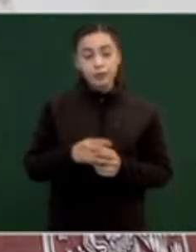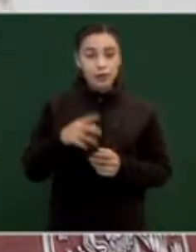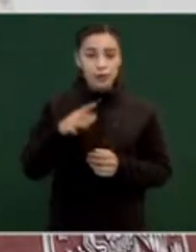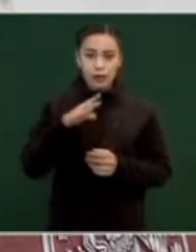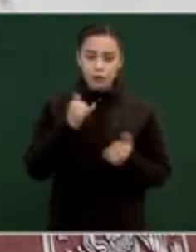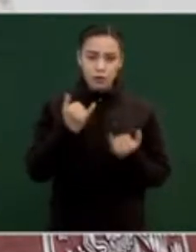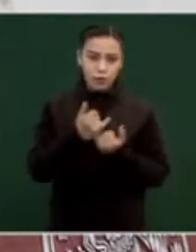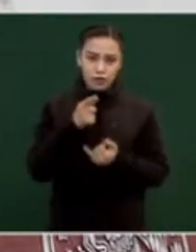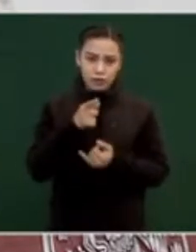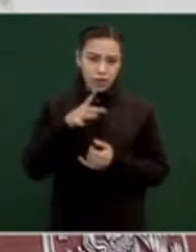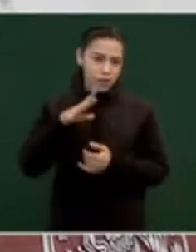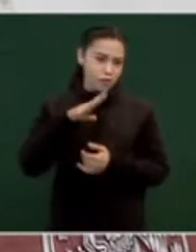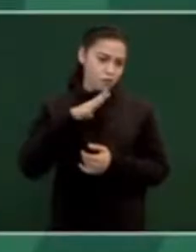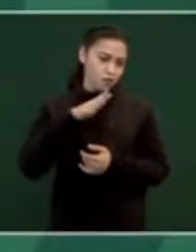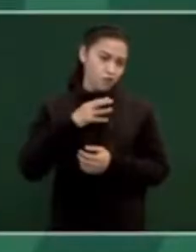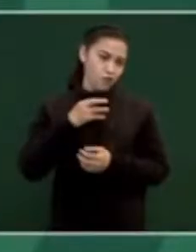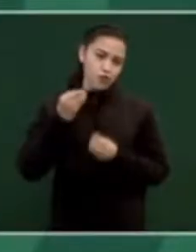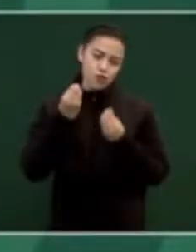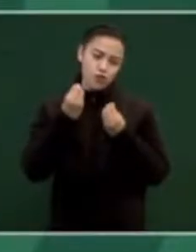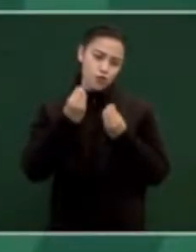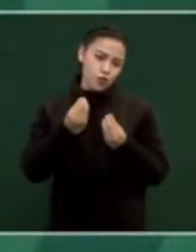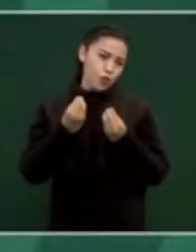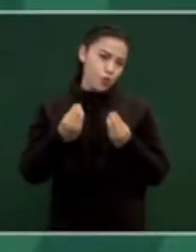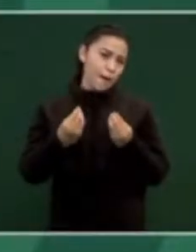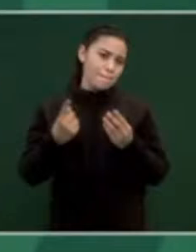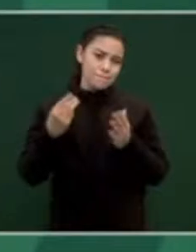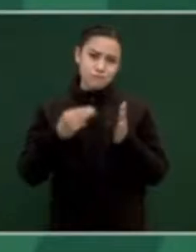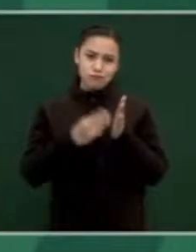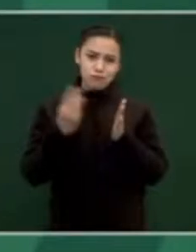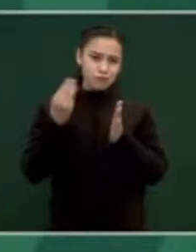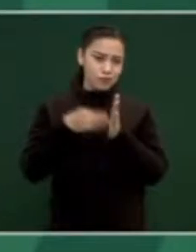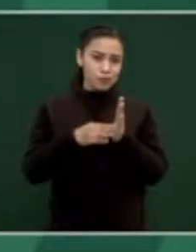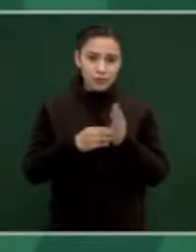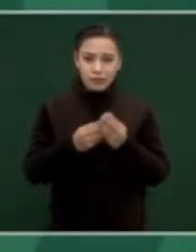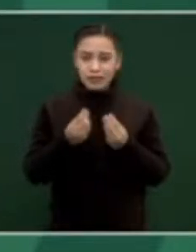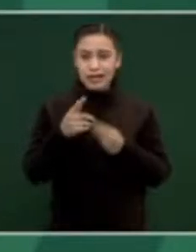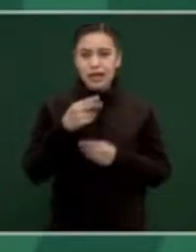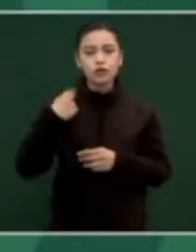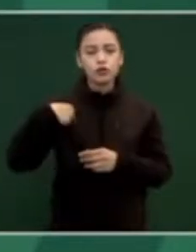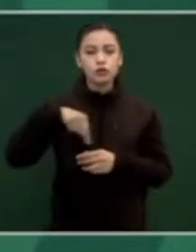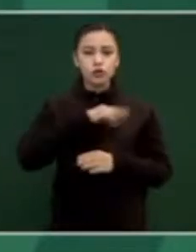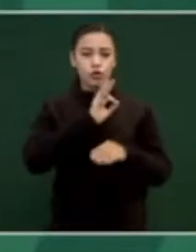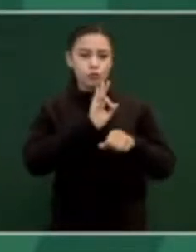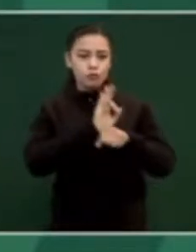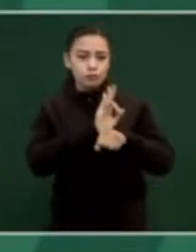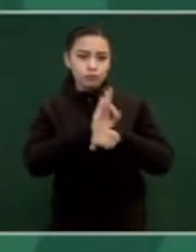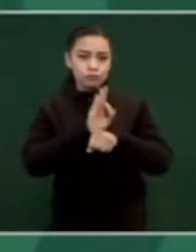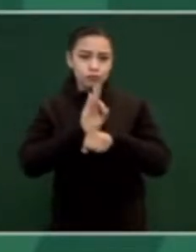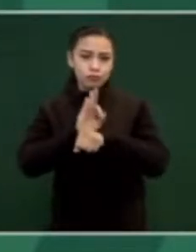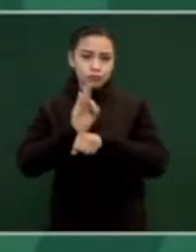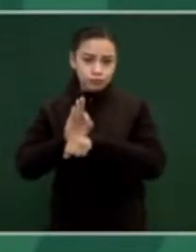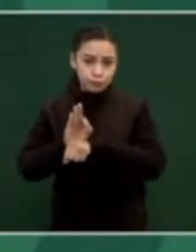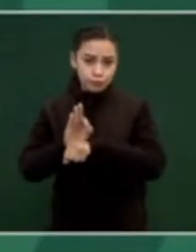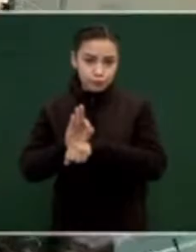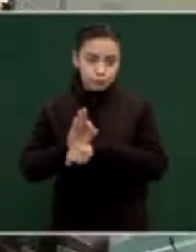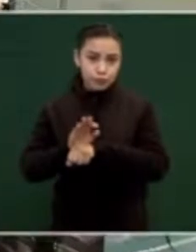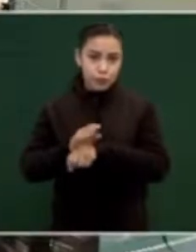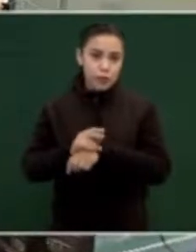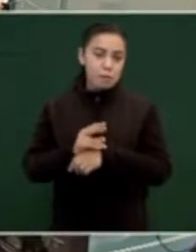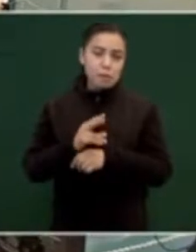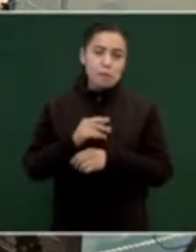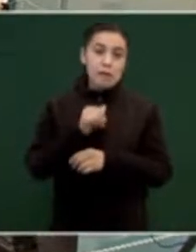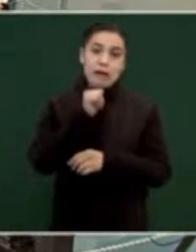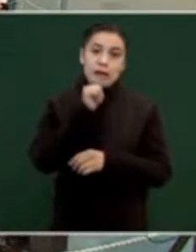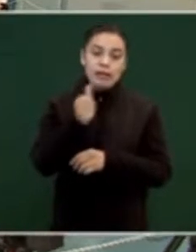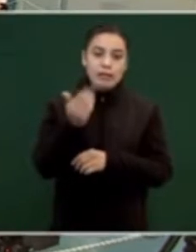que nos defienden sin pedir nada a